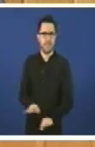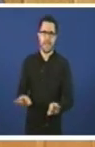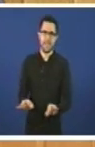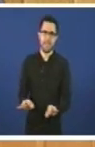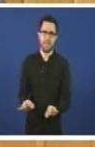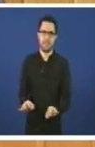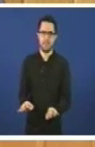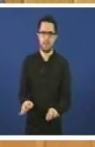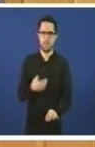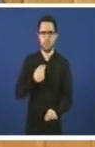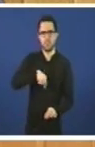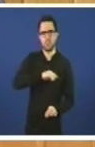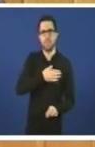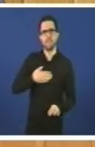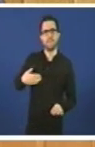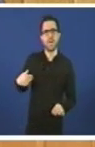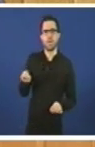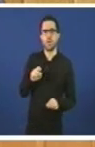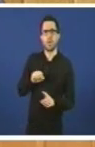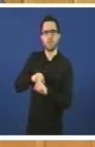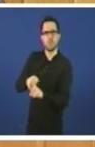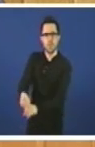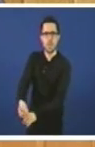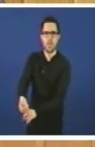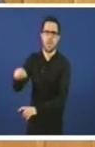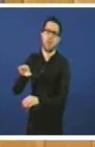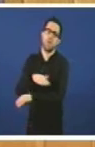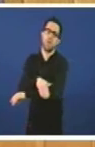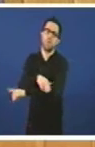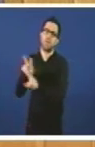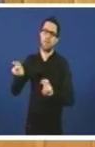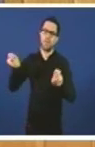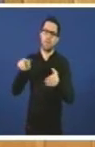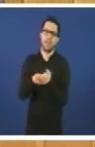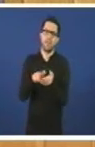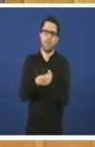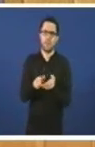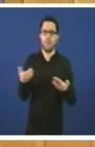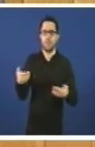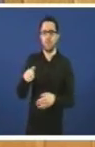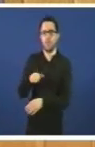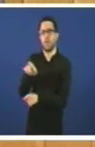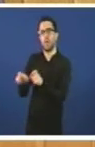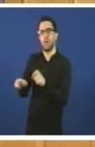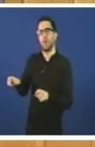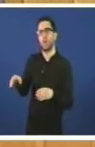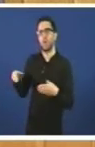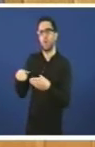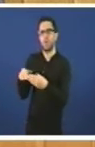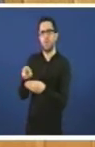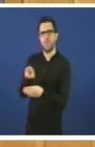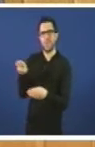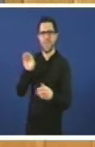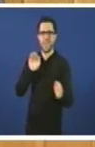nos non queremos desgastar a un goberno por razón de lingua. Nos, con melloría absoluta do Partido Popular e coa presidencia de Manuel Fraga, chegamos a un acordo.